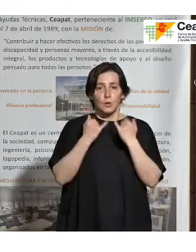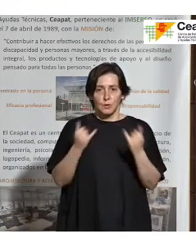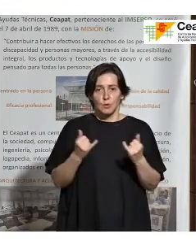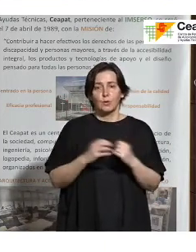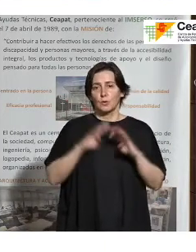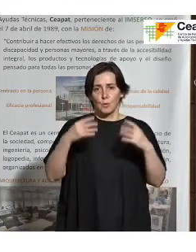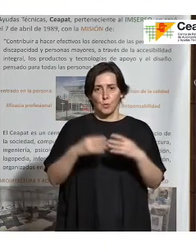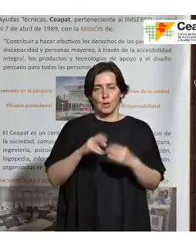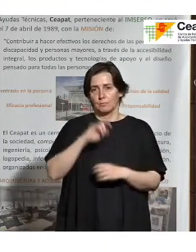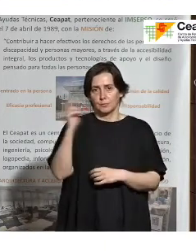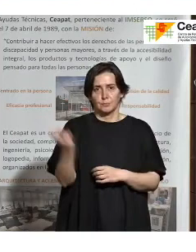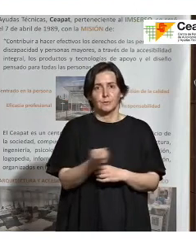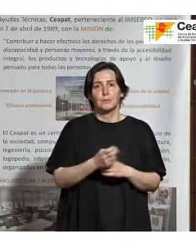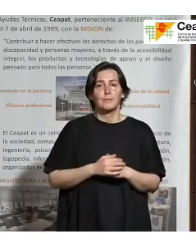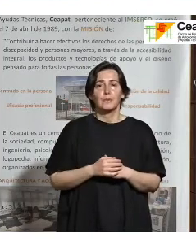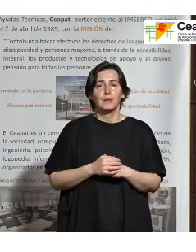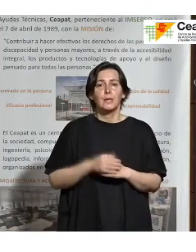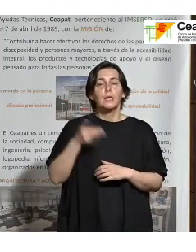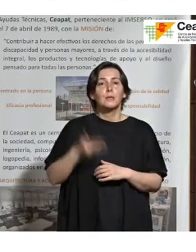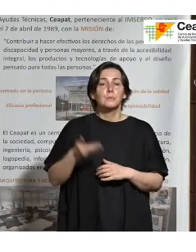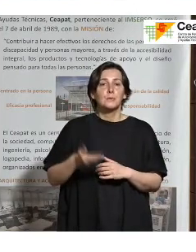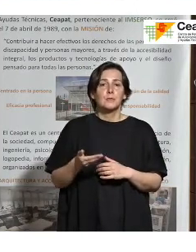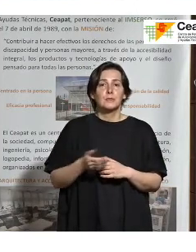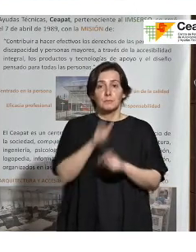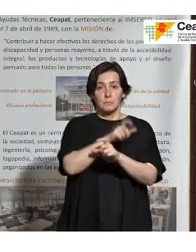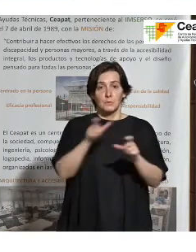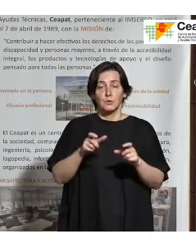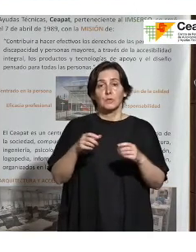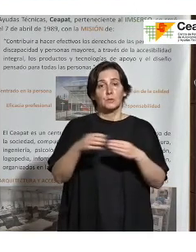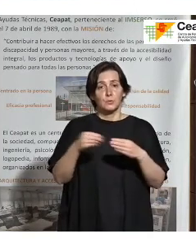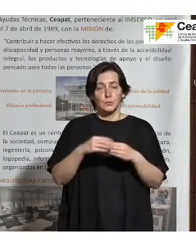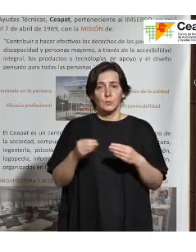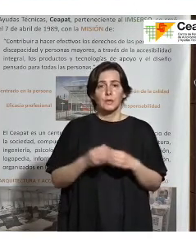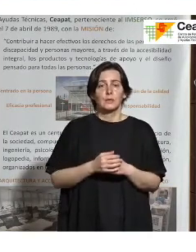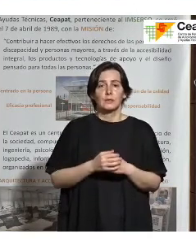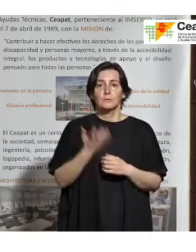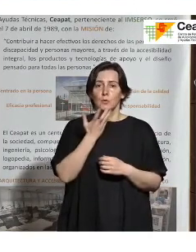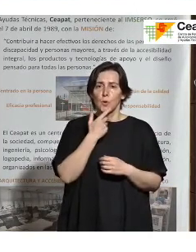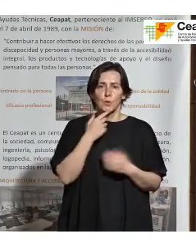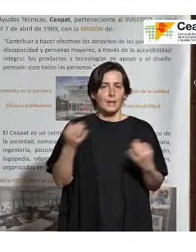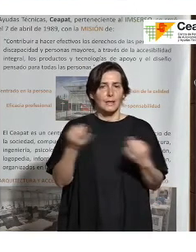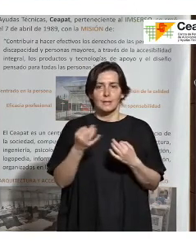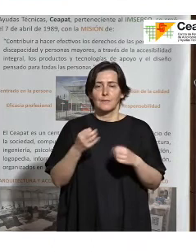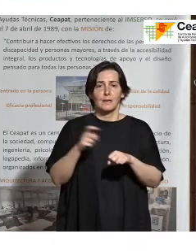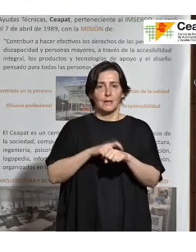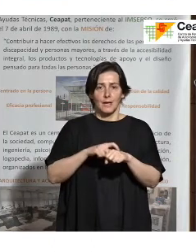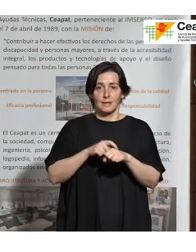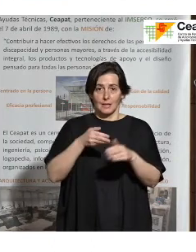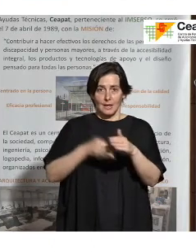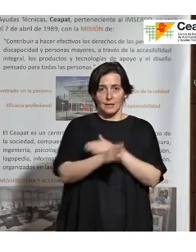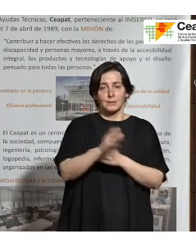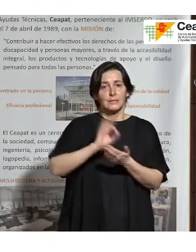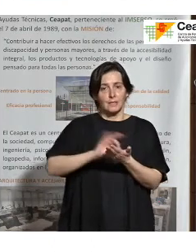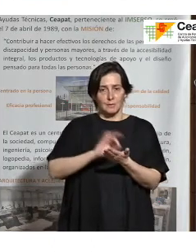web, etc. Y, bueno, importante, la persona usuaria tiene que conocer cuáles son las características de accesibilidad del